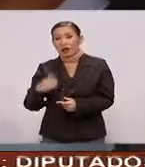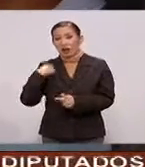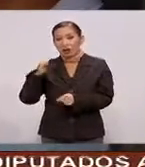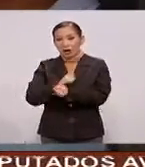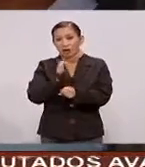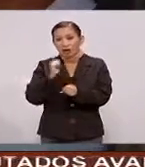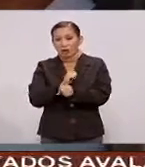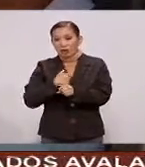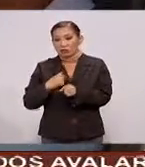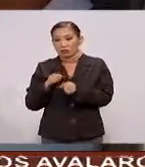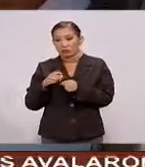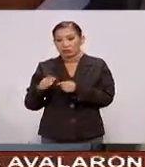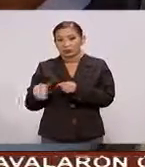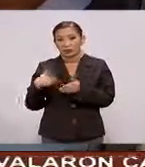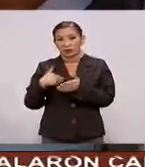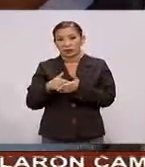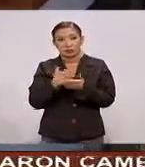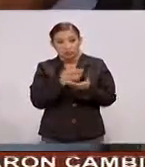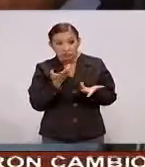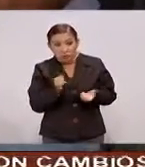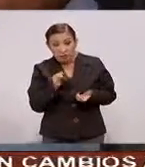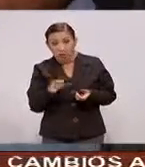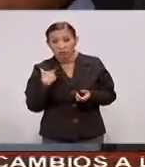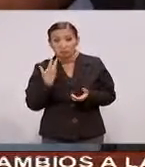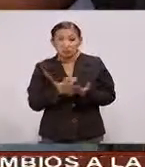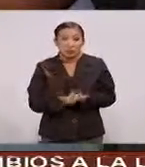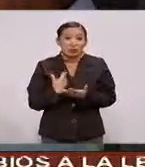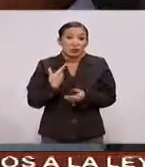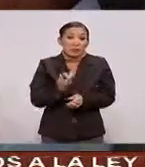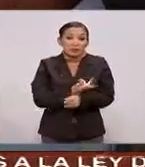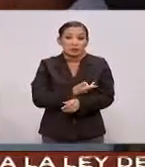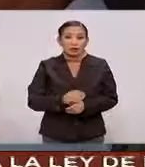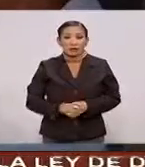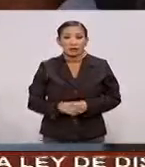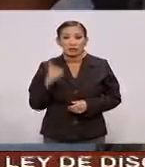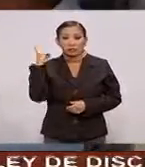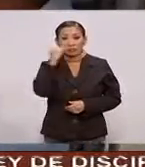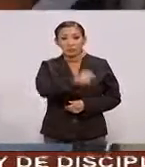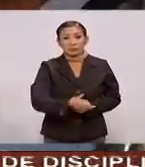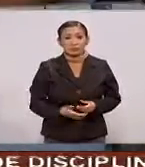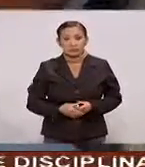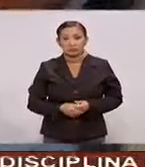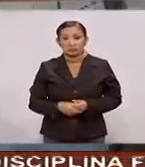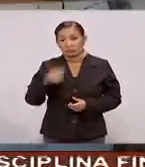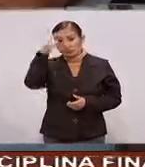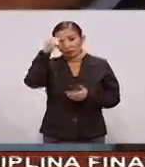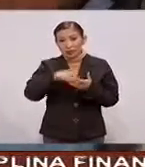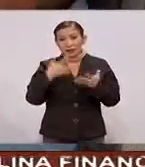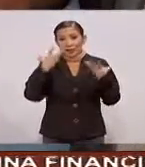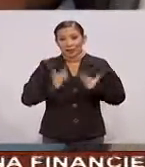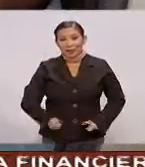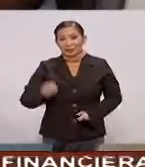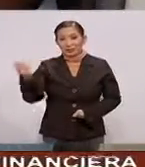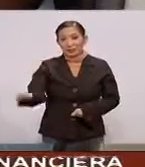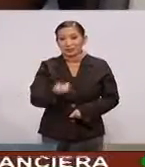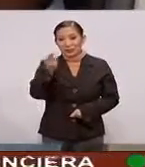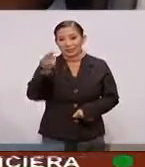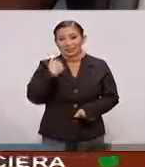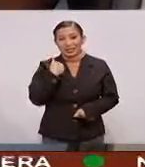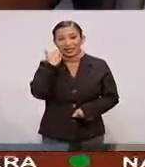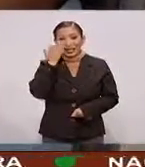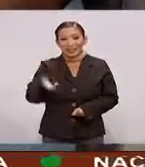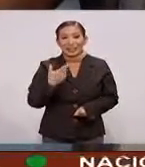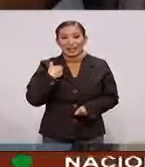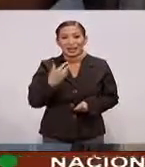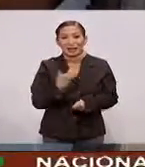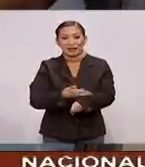están esperando ahí ¿Qué va a proceder? ¿Ya se fueron? Pues sí, yo creo que los espantaron ustedes Porque ya me querían